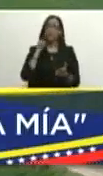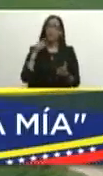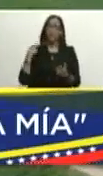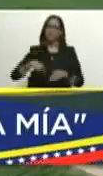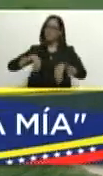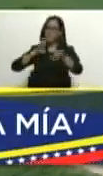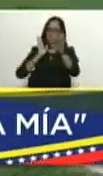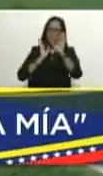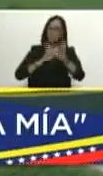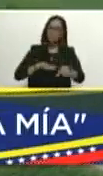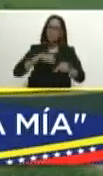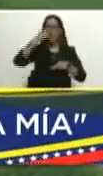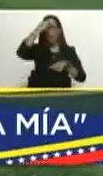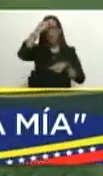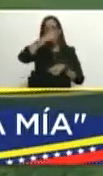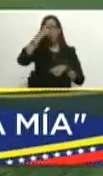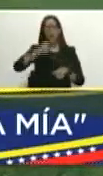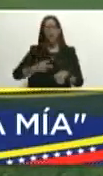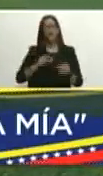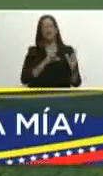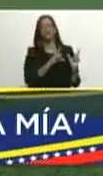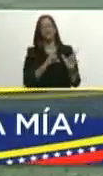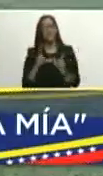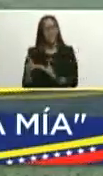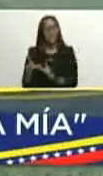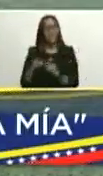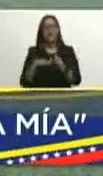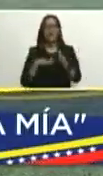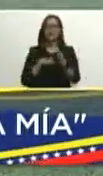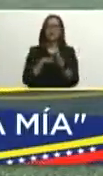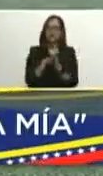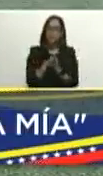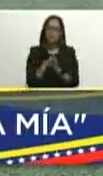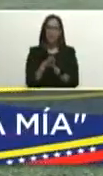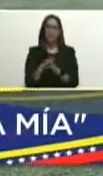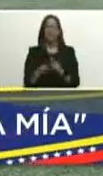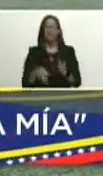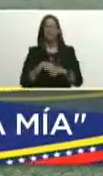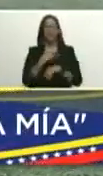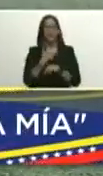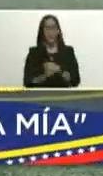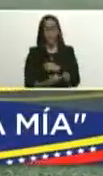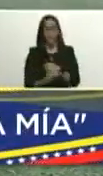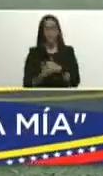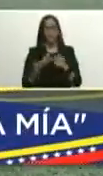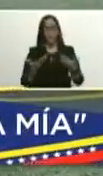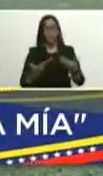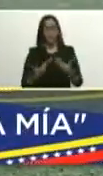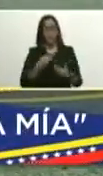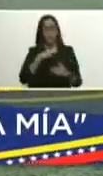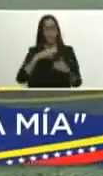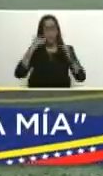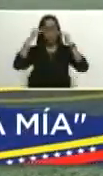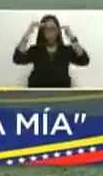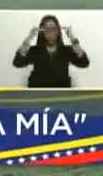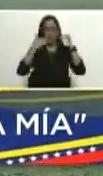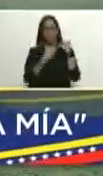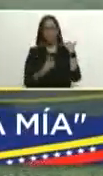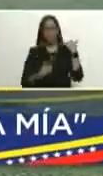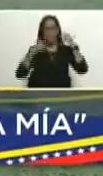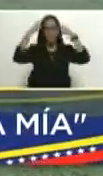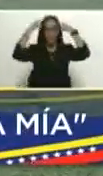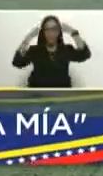con un pueblo dispuesto a avanzar con el proyecto que nos dejó nuestro comandante presidente